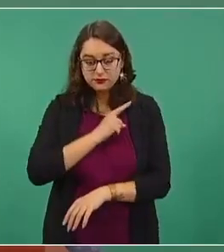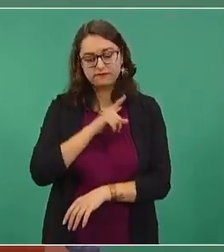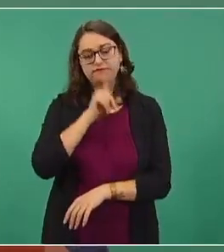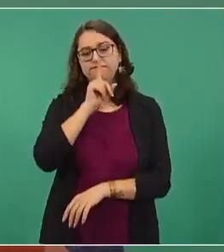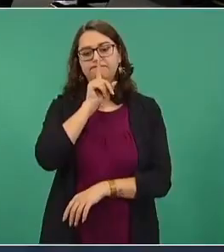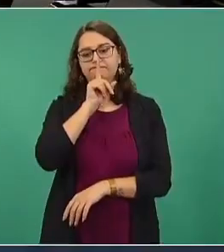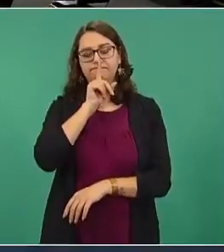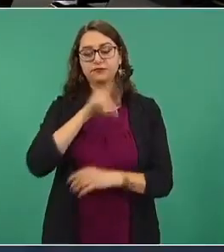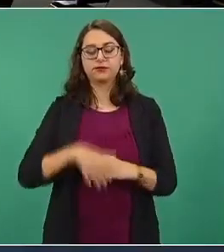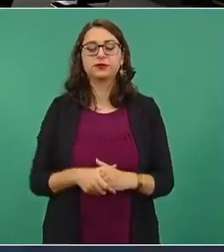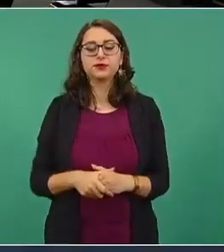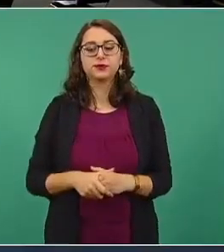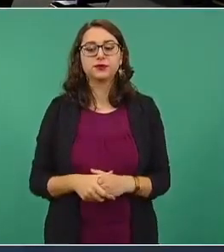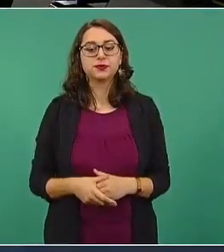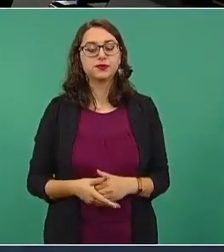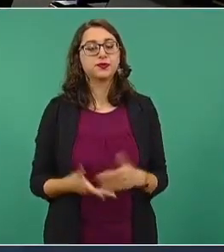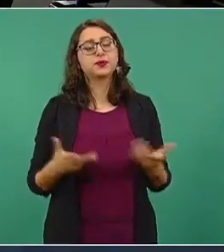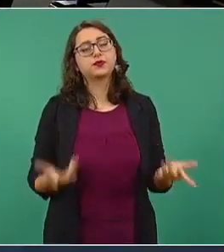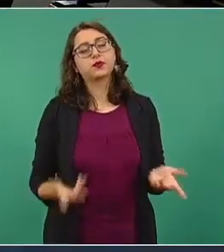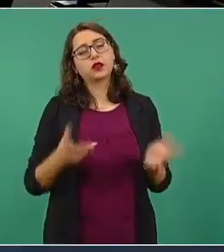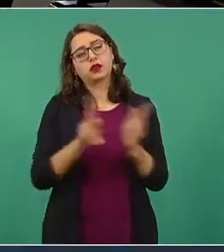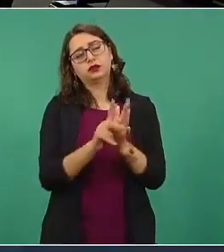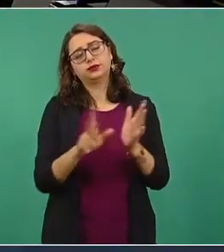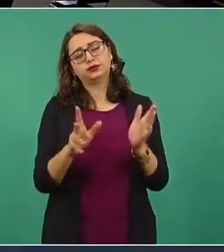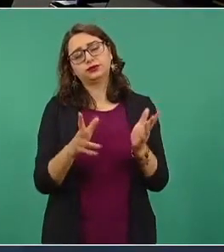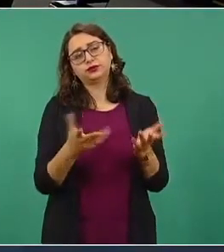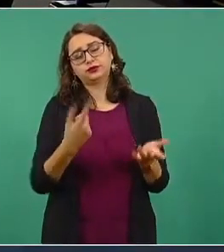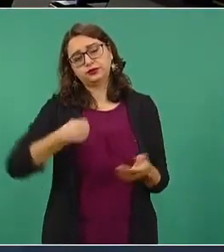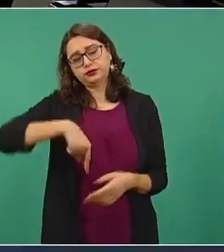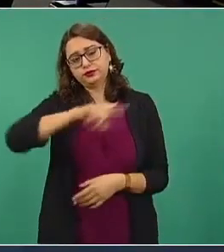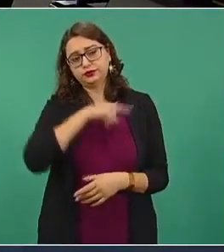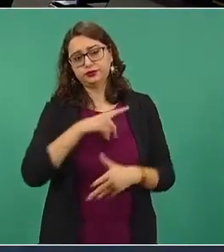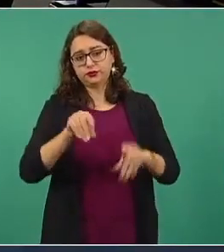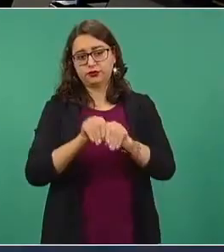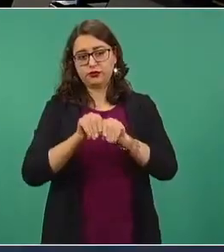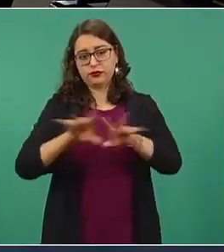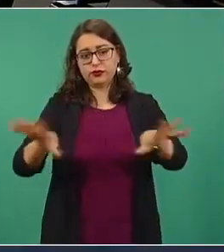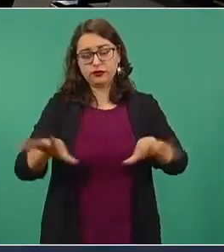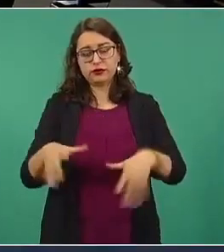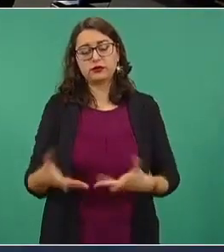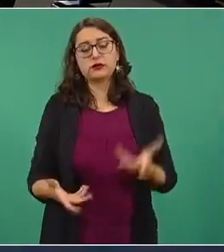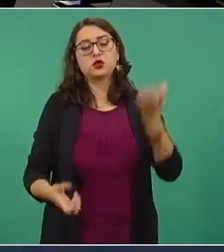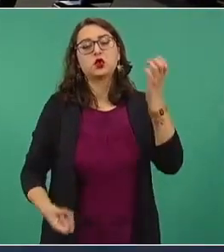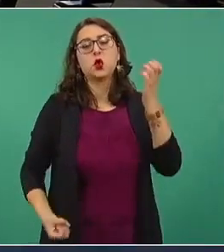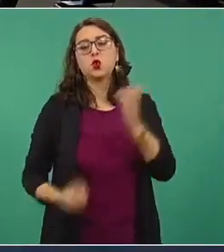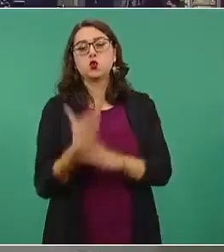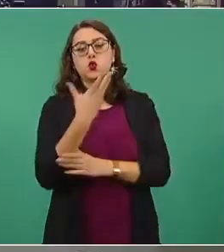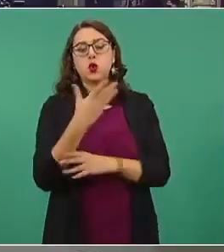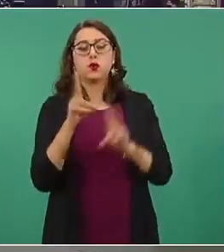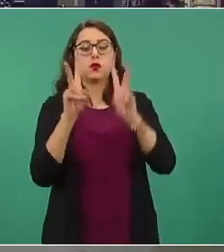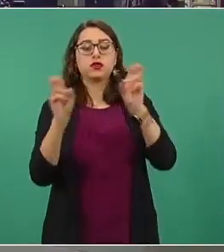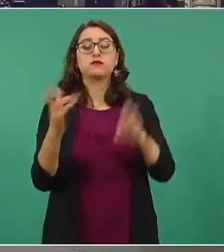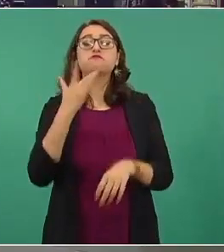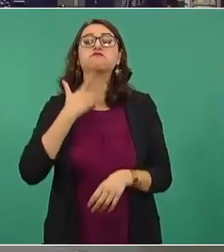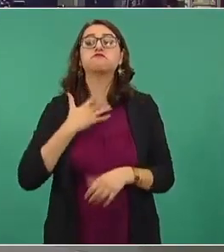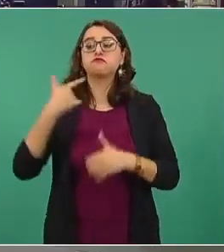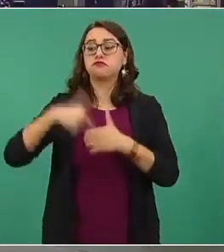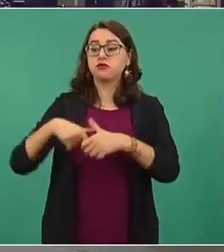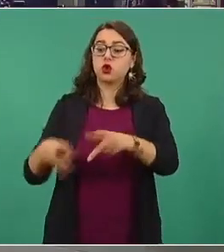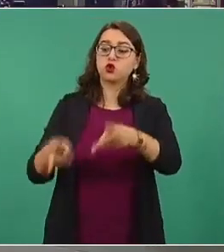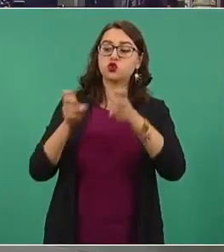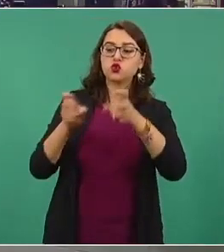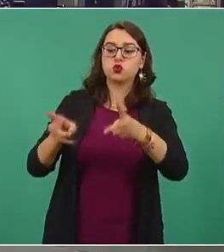Presidente, en Contralínea publicamos un trabajo sobre el nuevo modus operandi del Huachicol y que ya